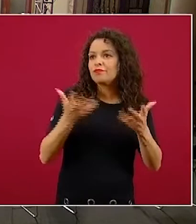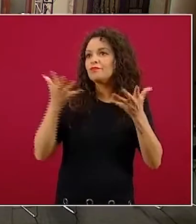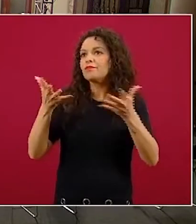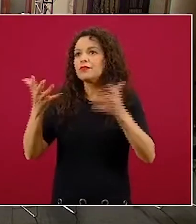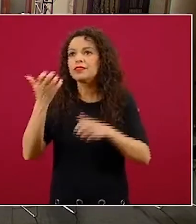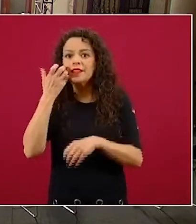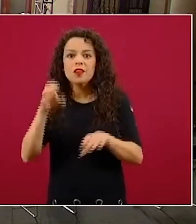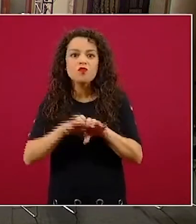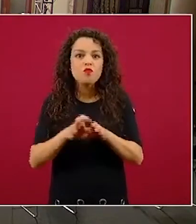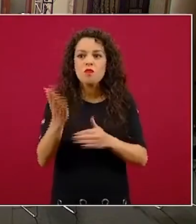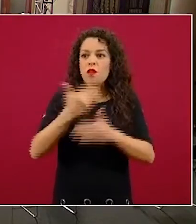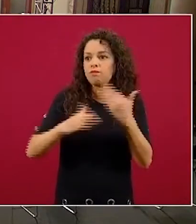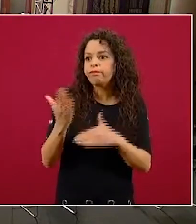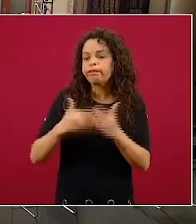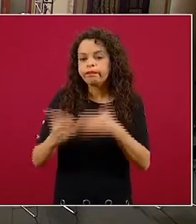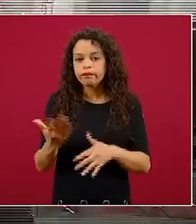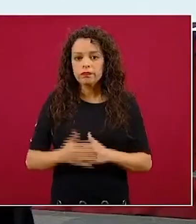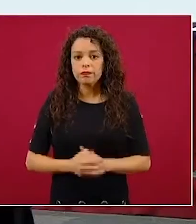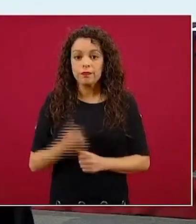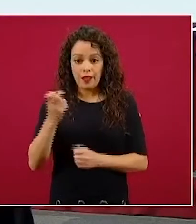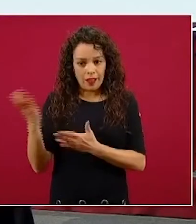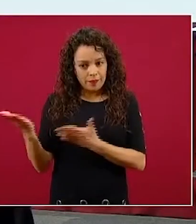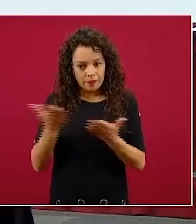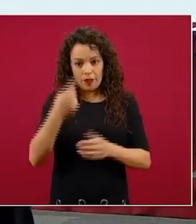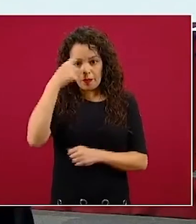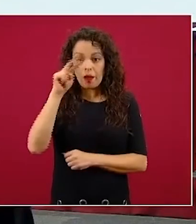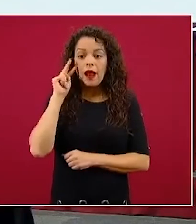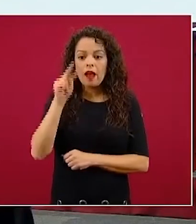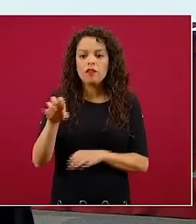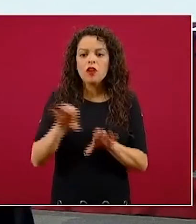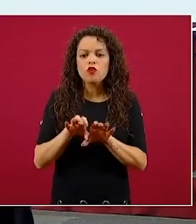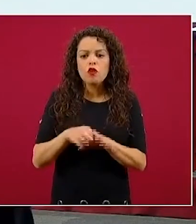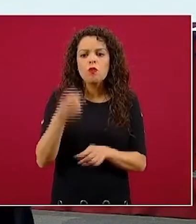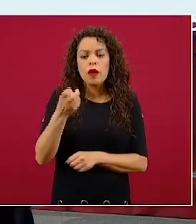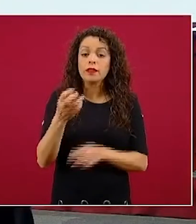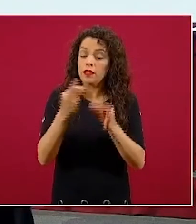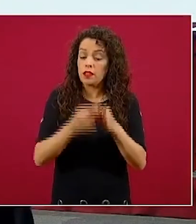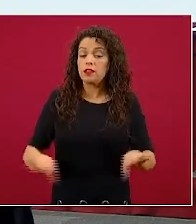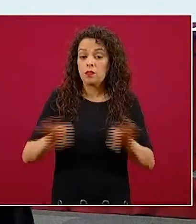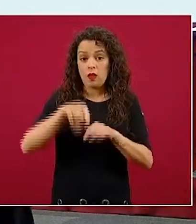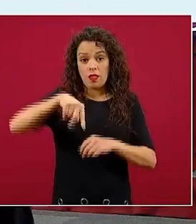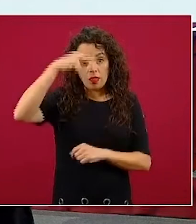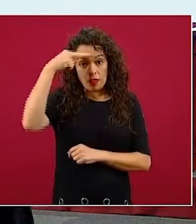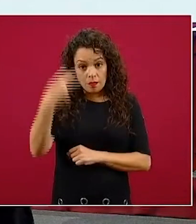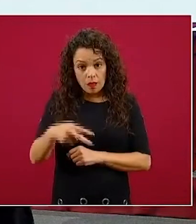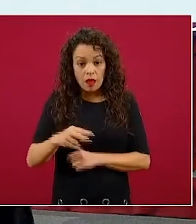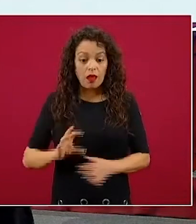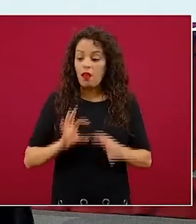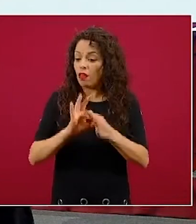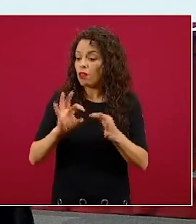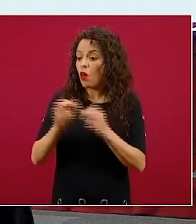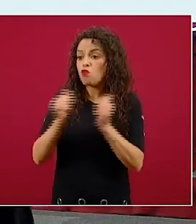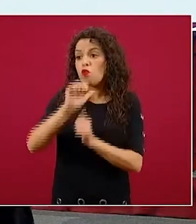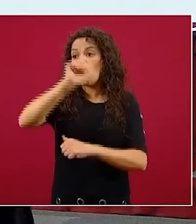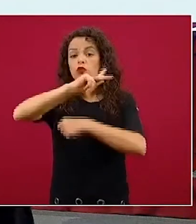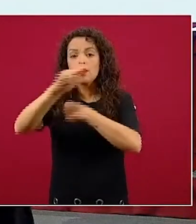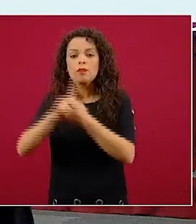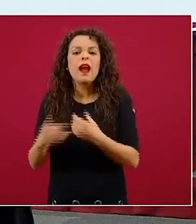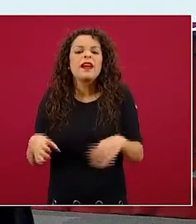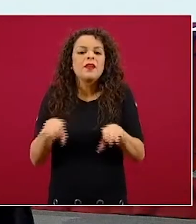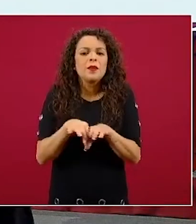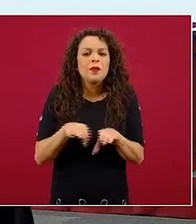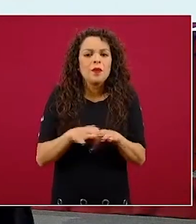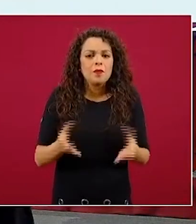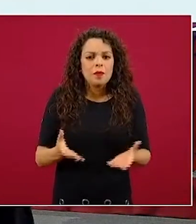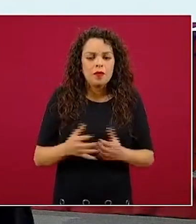los invitamos para que vean cómo es este mercado, por qué es importante en México, cómo se relaciona con otros países y qué se